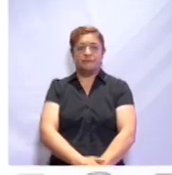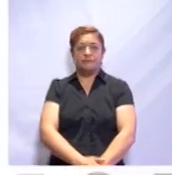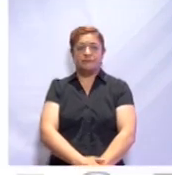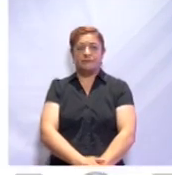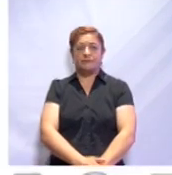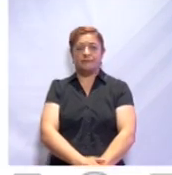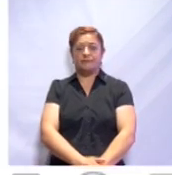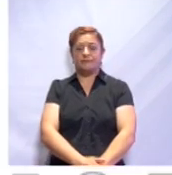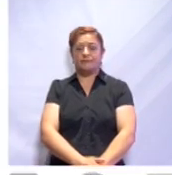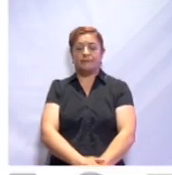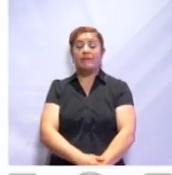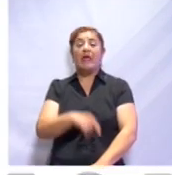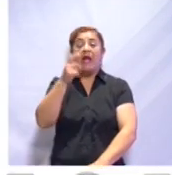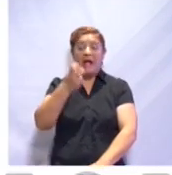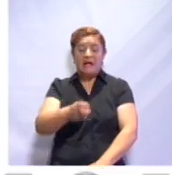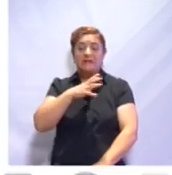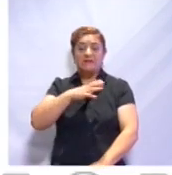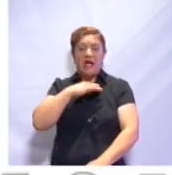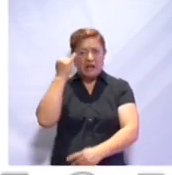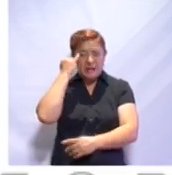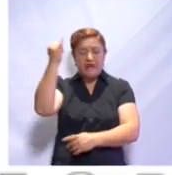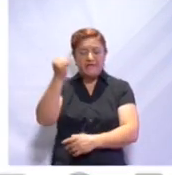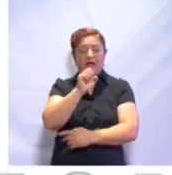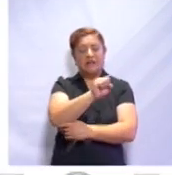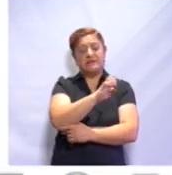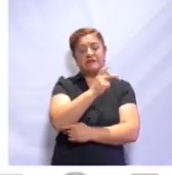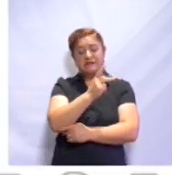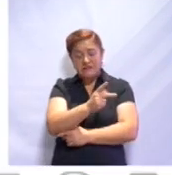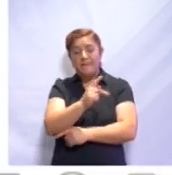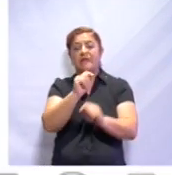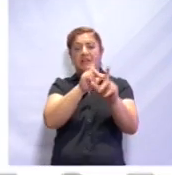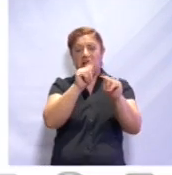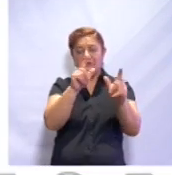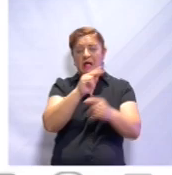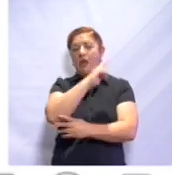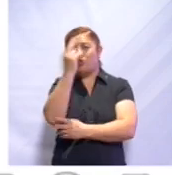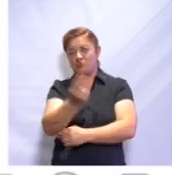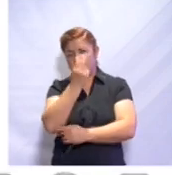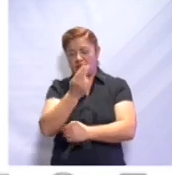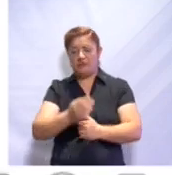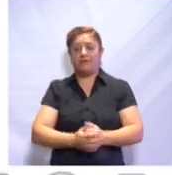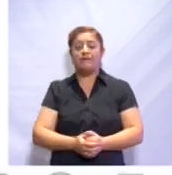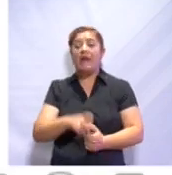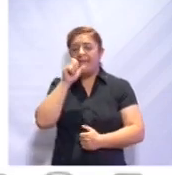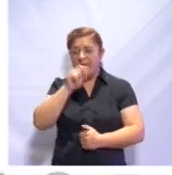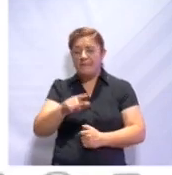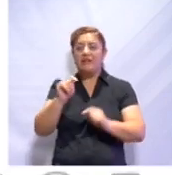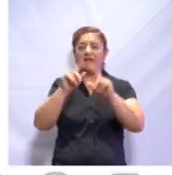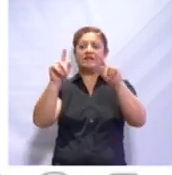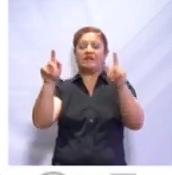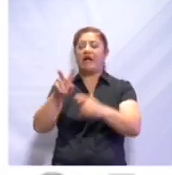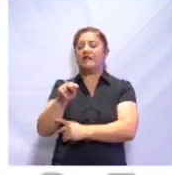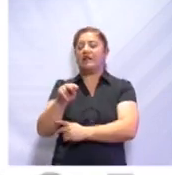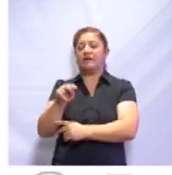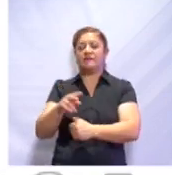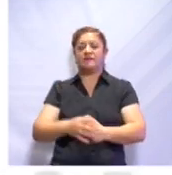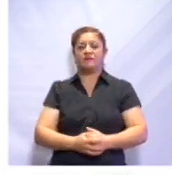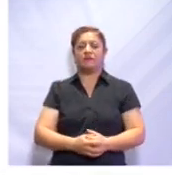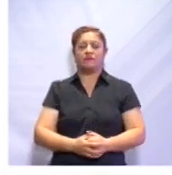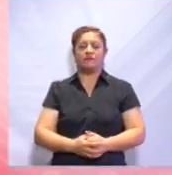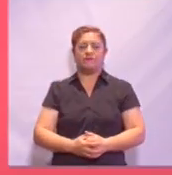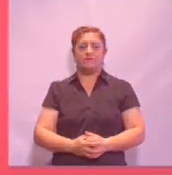Esta es una producción de la Secretaría de Educación Pública de Tlaxcala USED y de Tlaxcala Televisión.